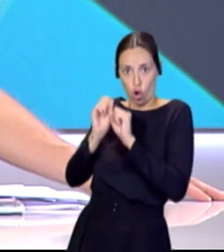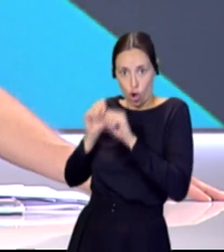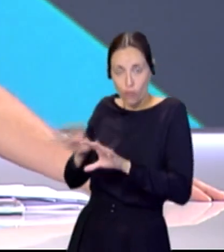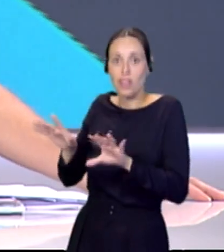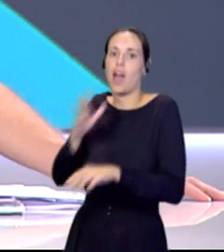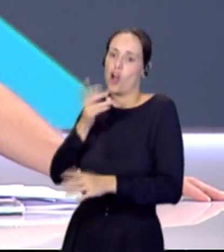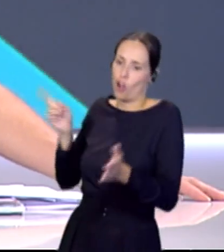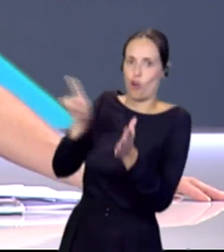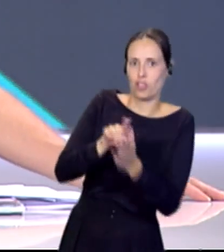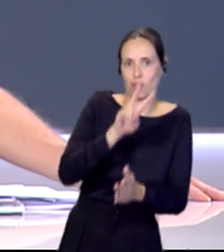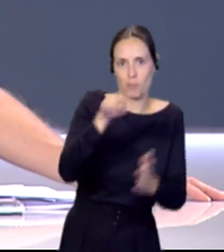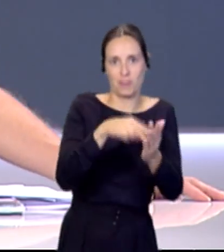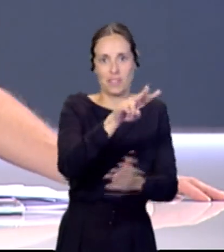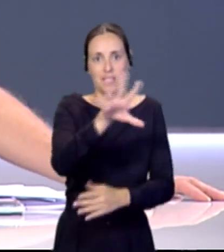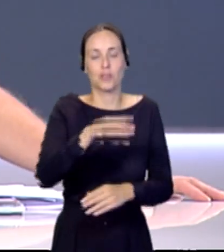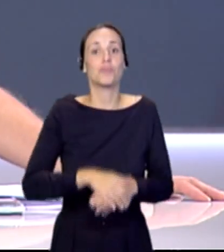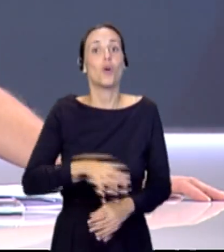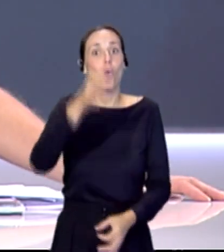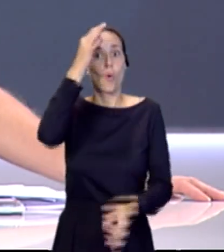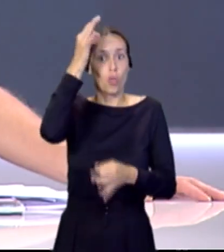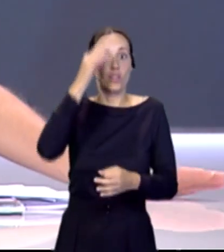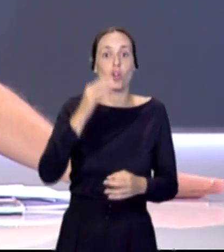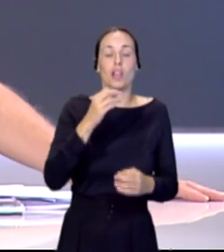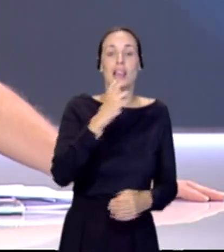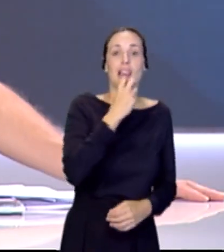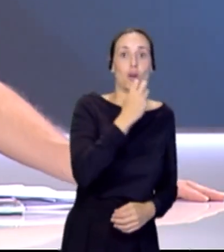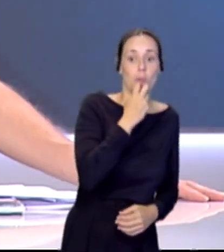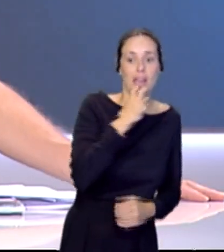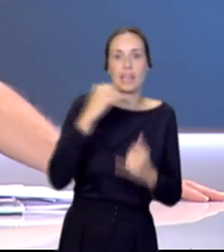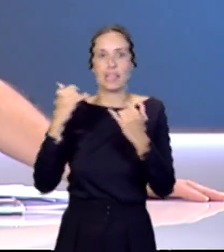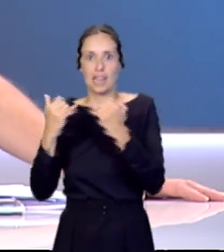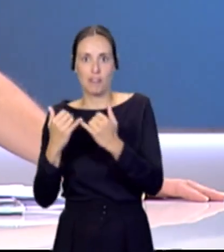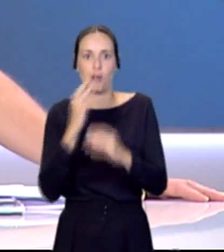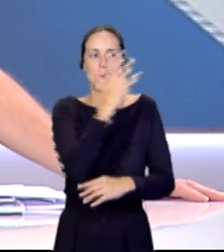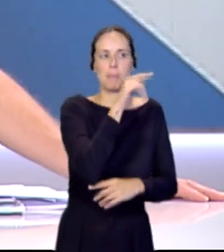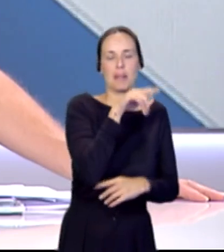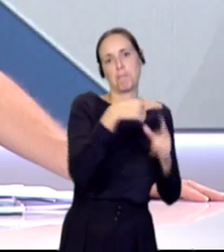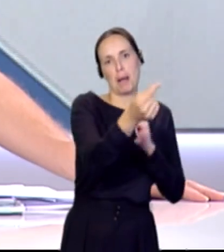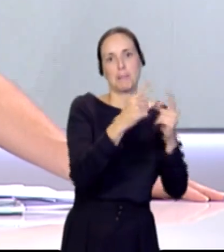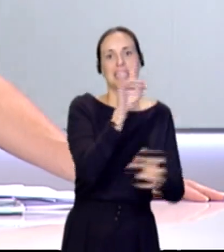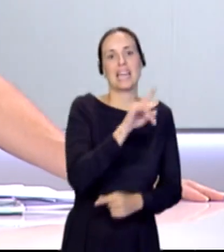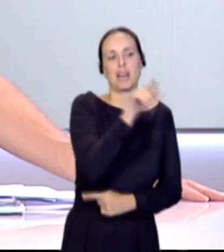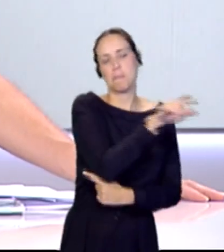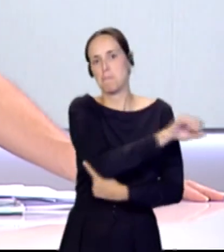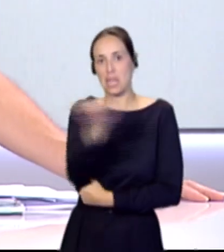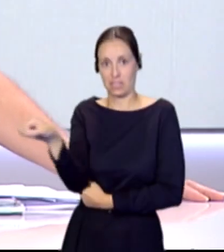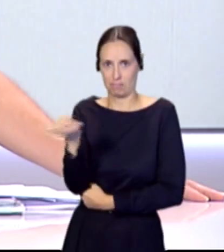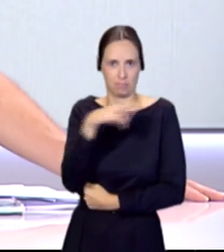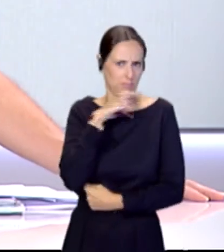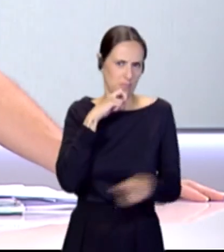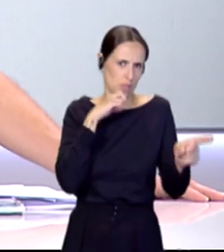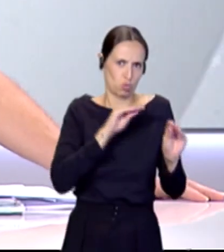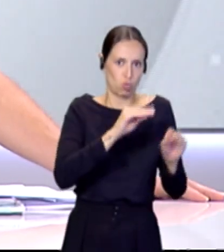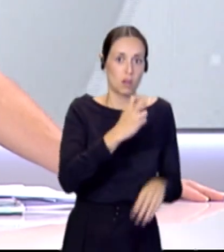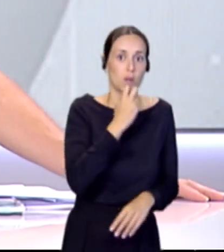Un dato, en La Gomera hay más palmeras canarias que en Tenerife. Ya saben ustedes que son parte fundamental de la cultura de la isla colombina. Para entender mejor